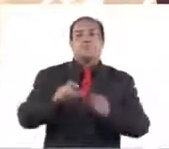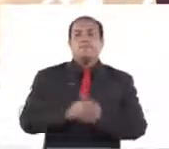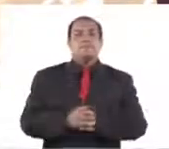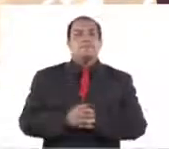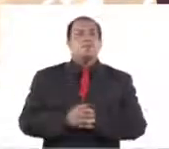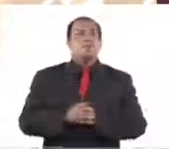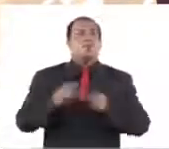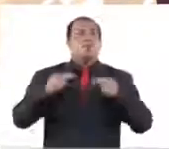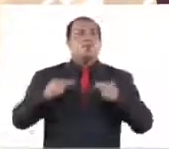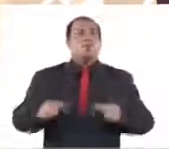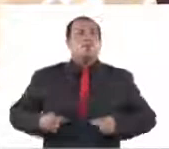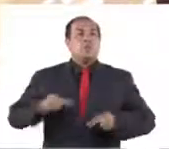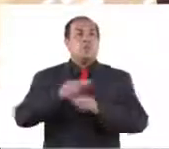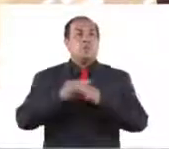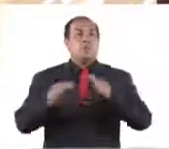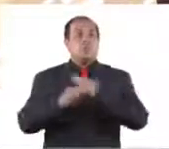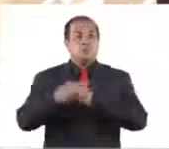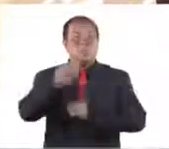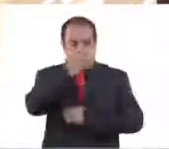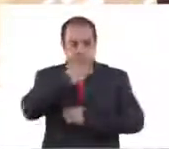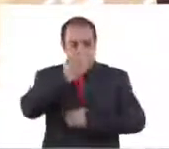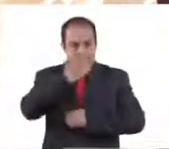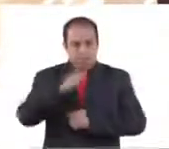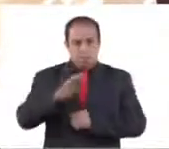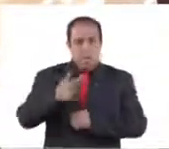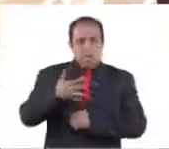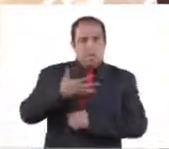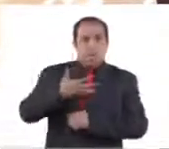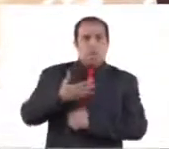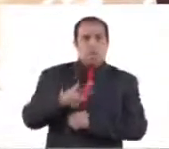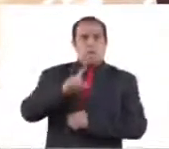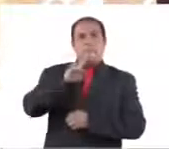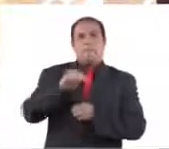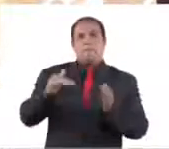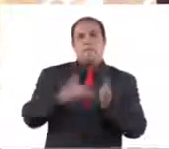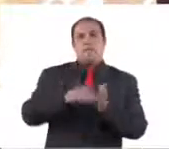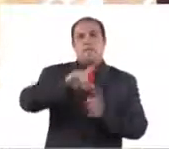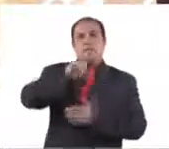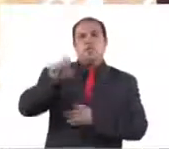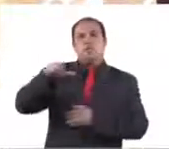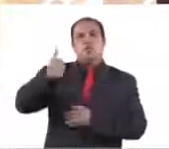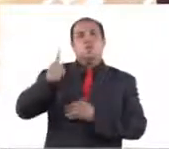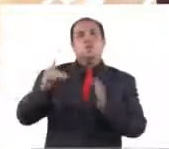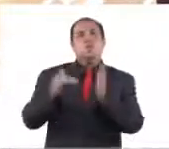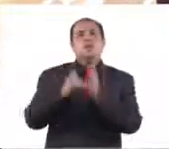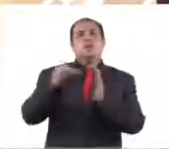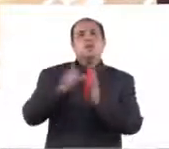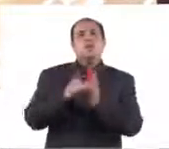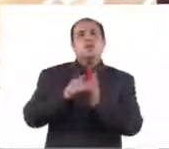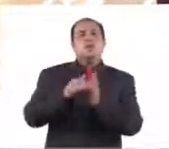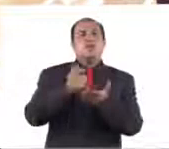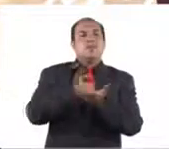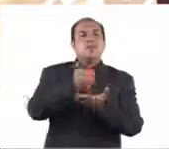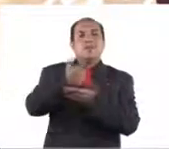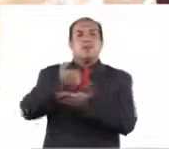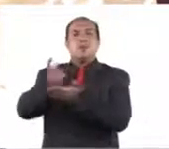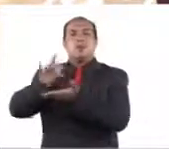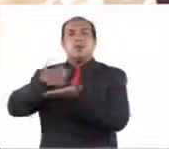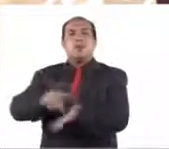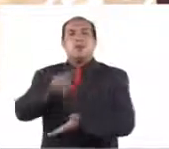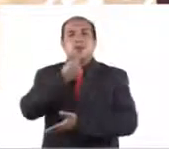Tenemos un poquito más de mil 111 millones que se van a dispersar para niños, desde